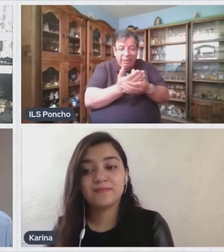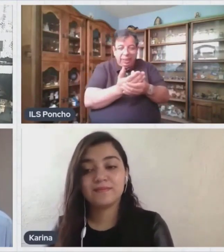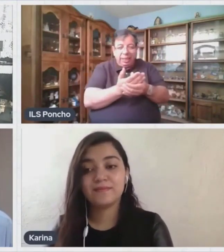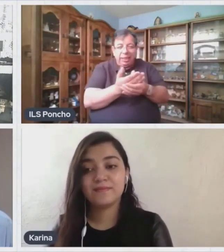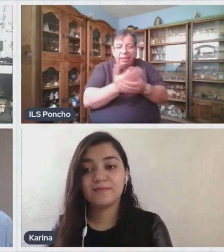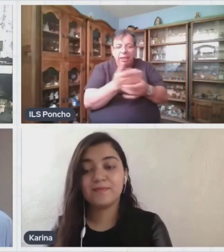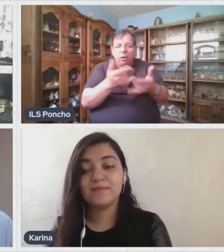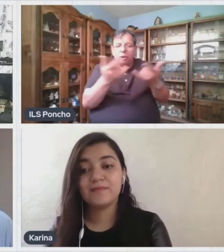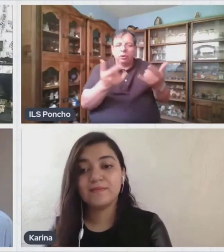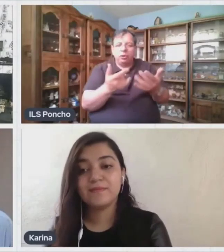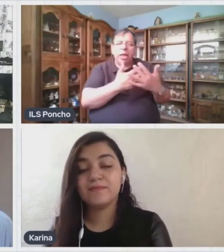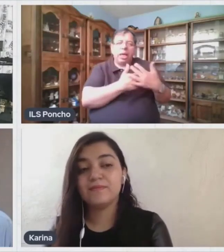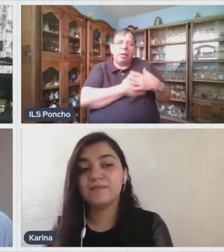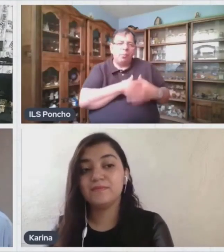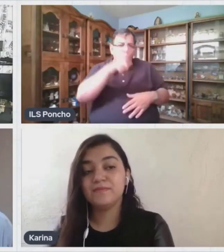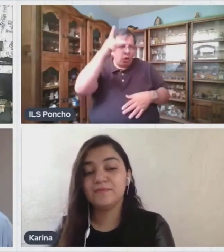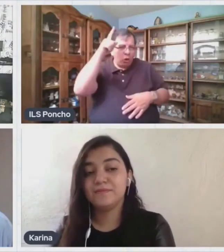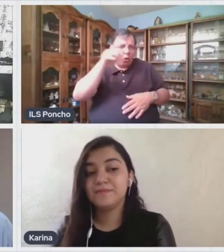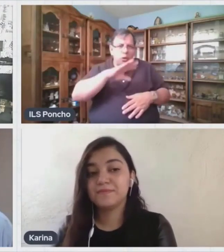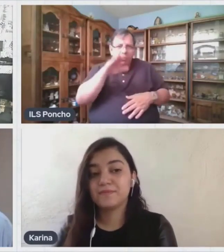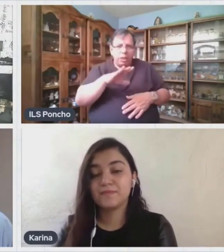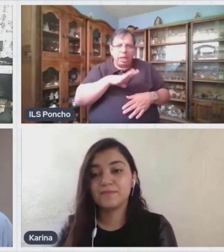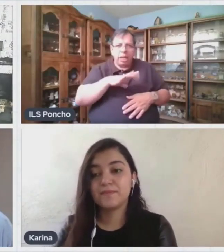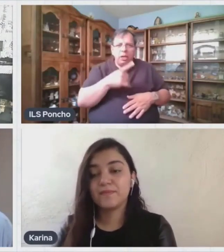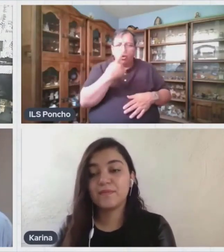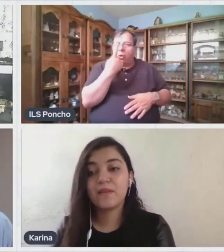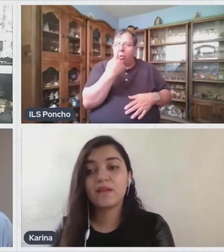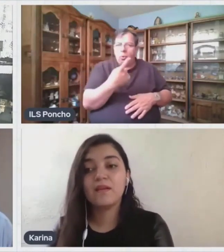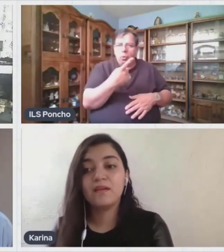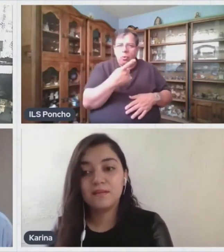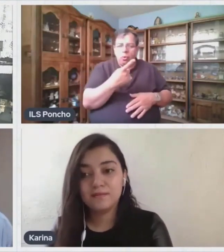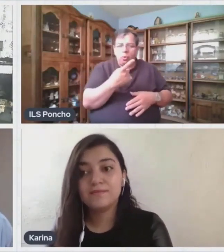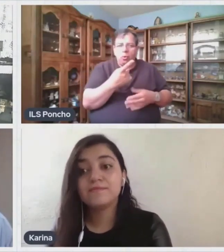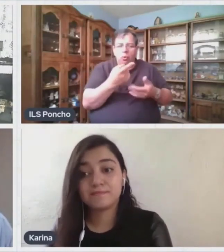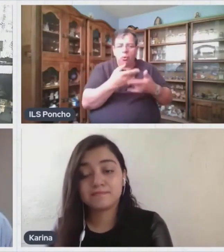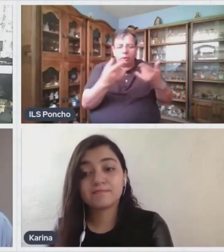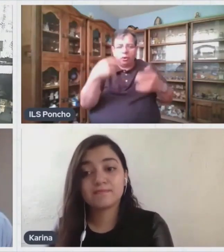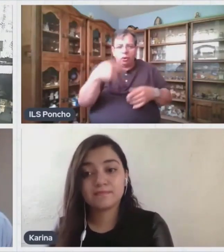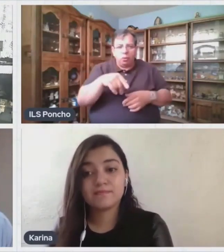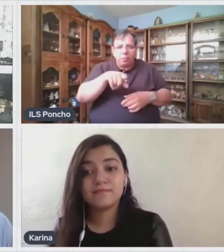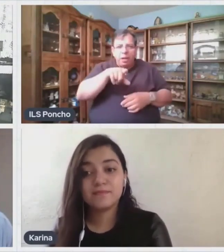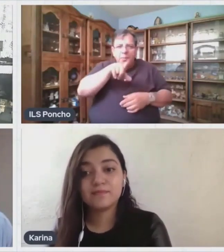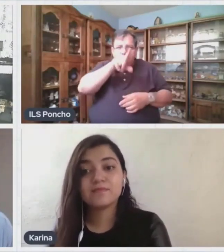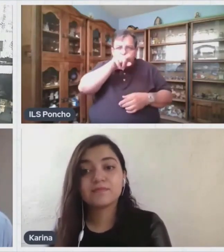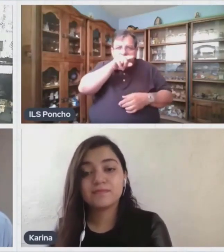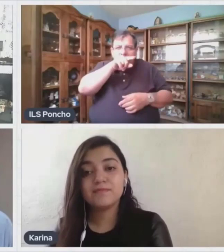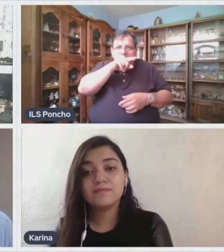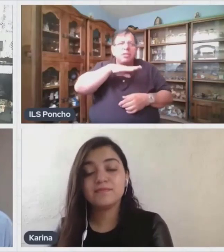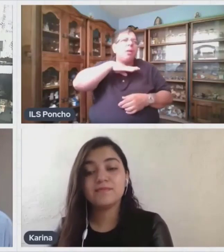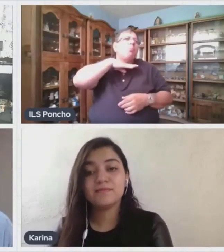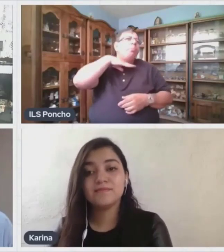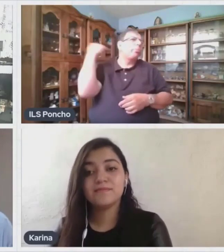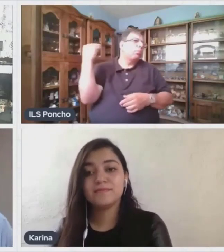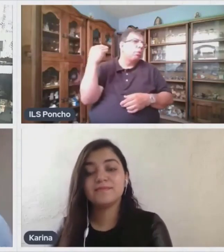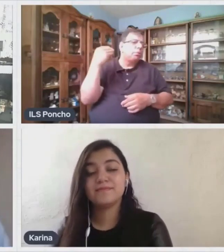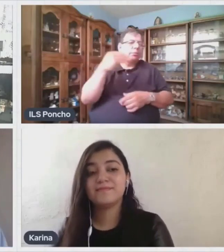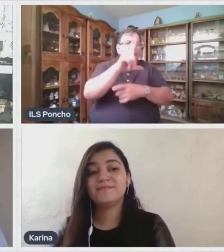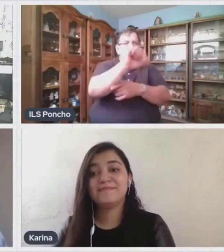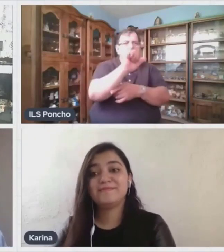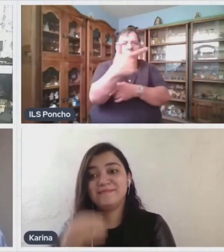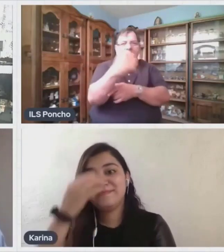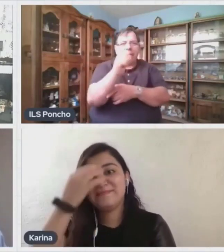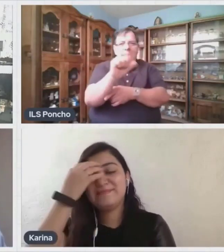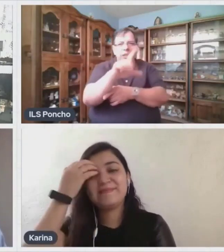Tenemos El Cuento De La Gallina Degollada También Muy Interesante Ok